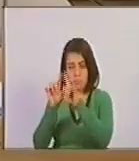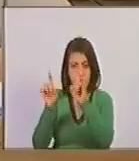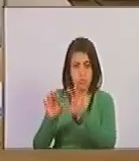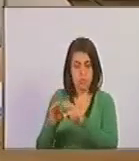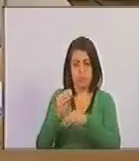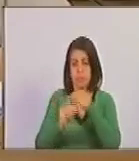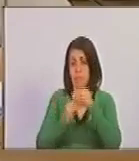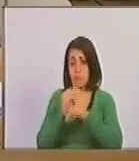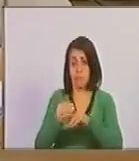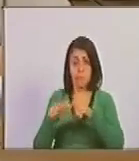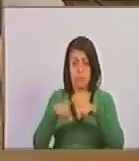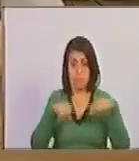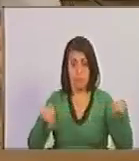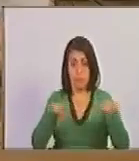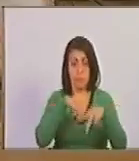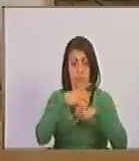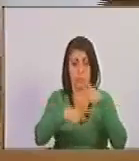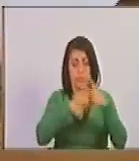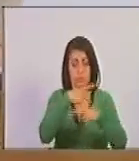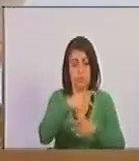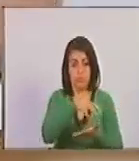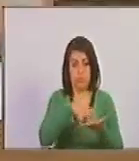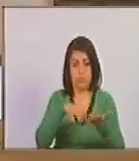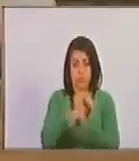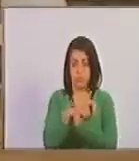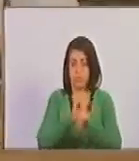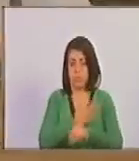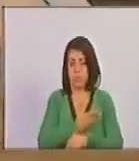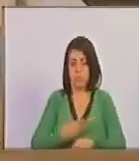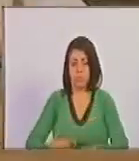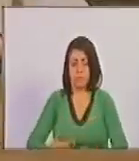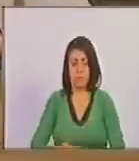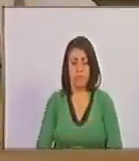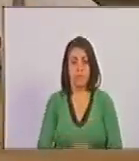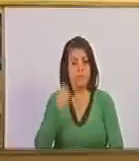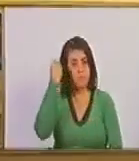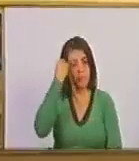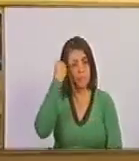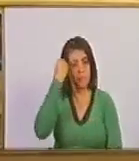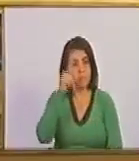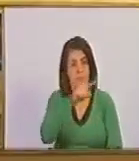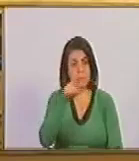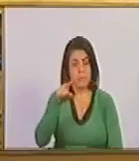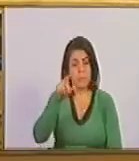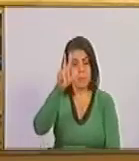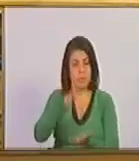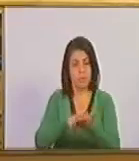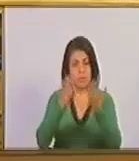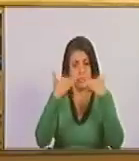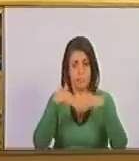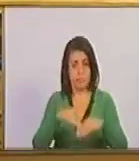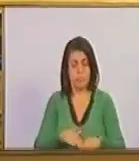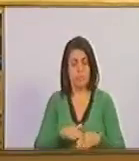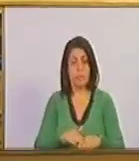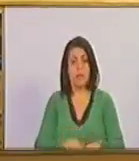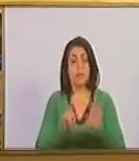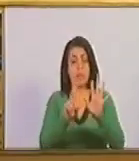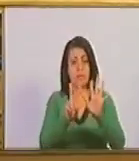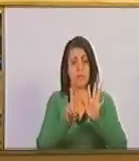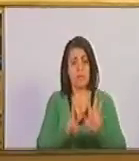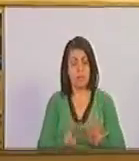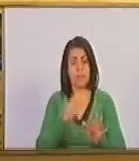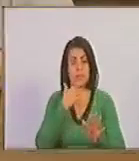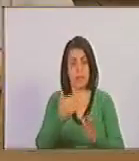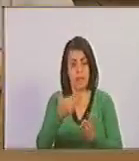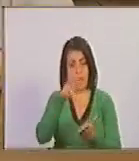ejecute en una unidad de producción agrícola. Es todo, ciudadano presidente. En consideración. Aprobado. Siguiente. Séptimo.